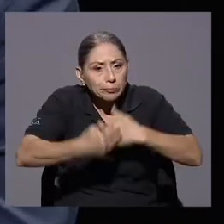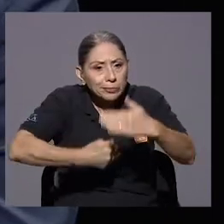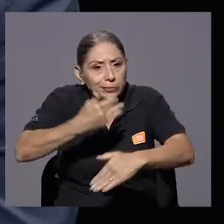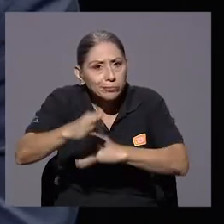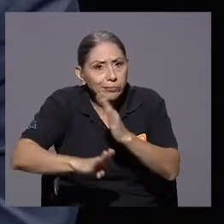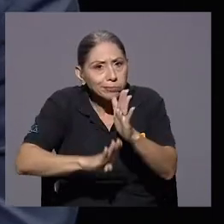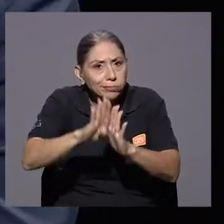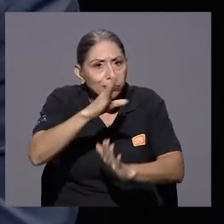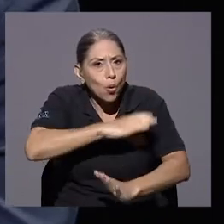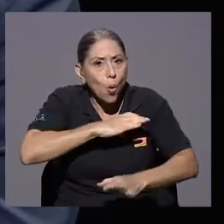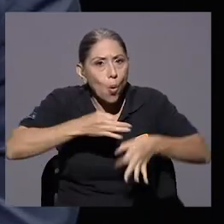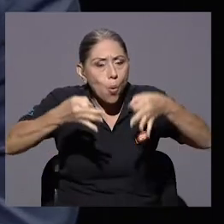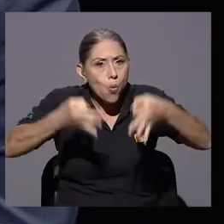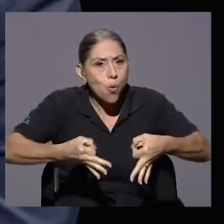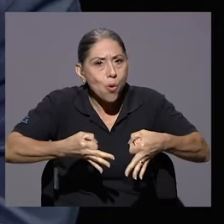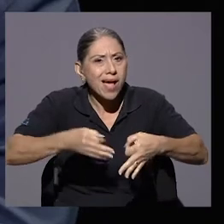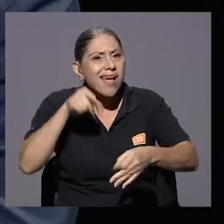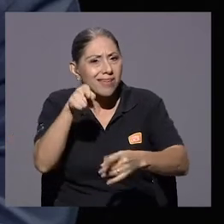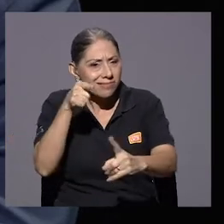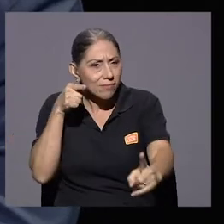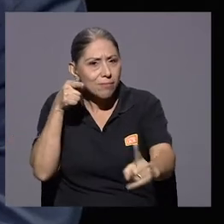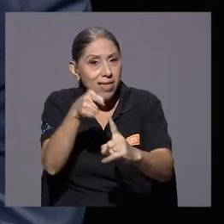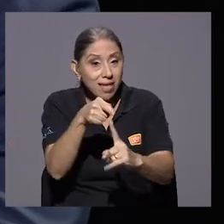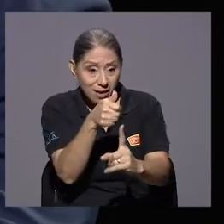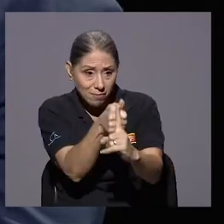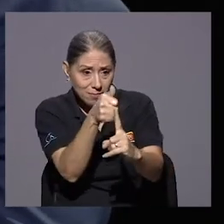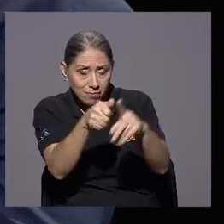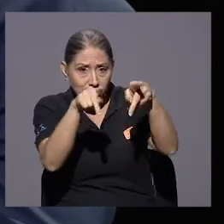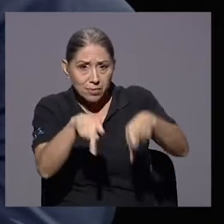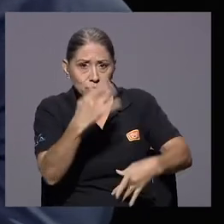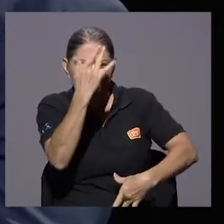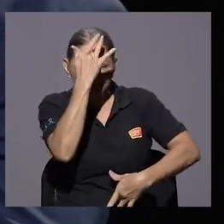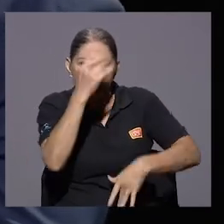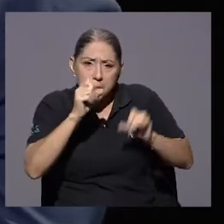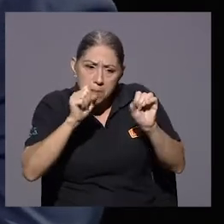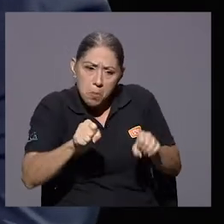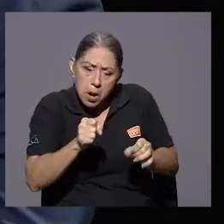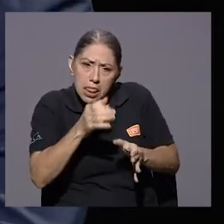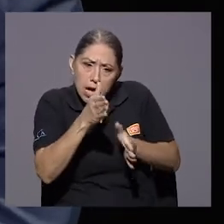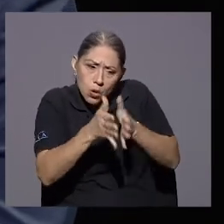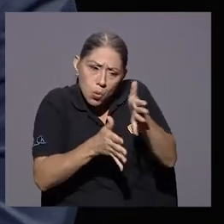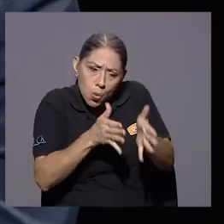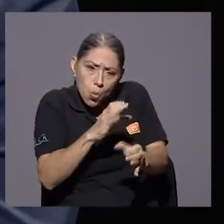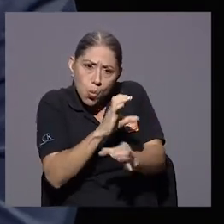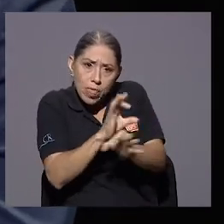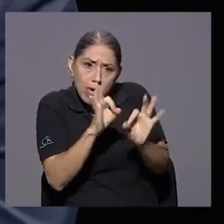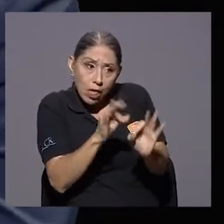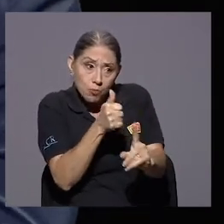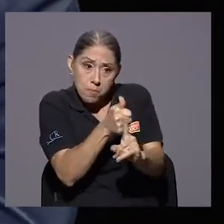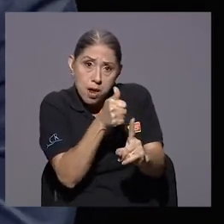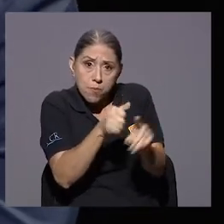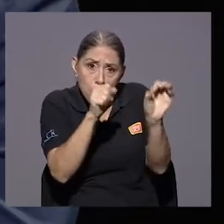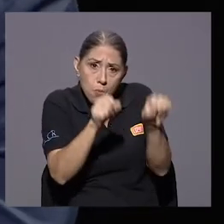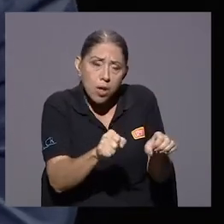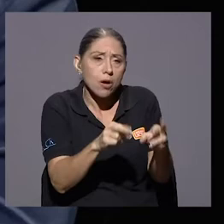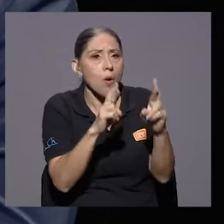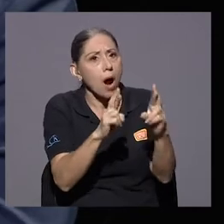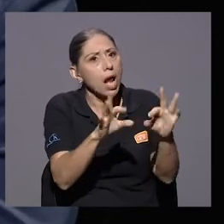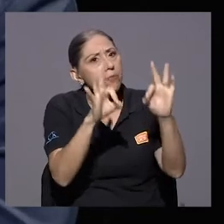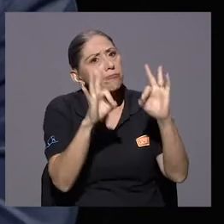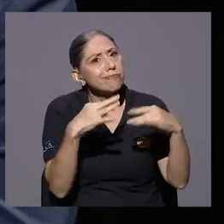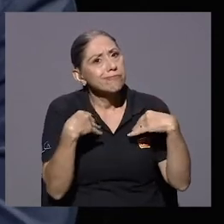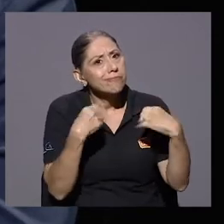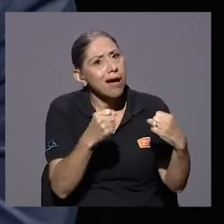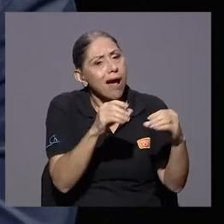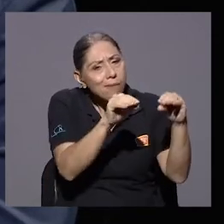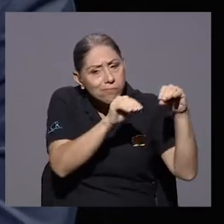Que este paciente tenga los autocuidados necesarios y ojalá vaya a su hogar, le repito, ¿verdad?